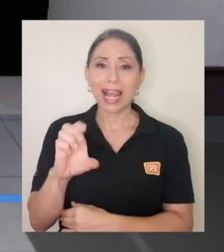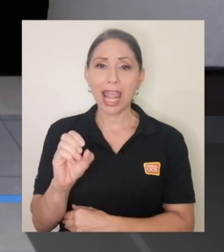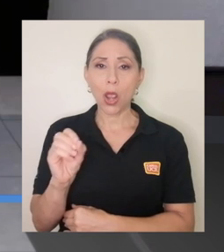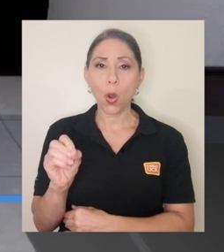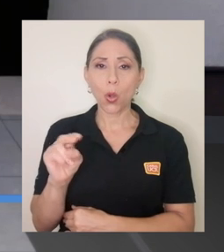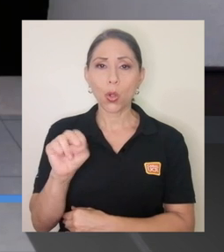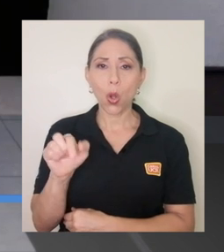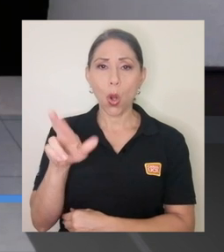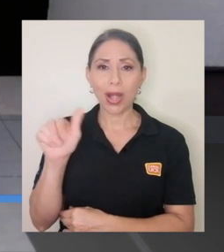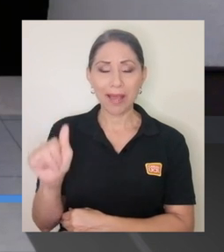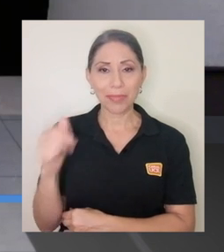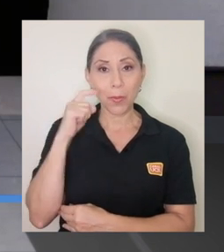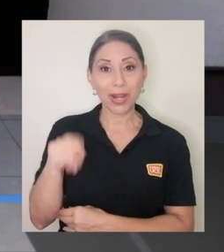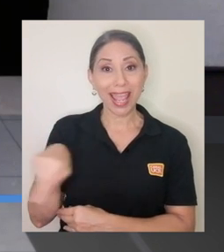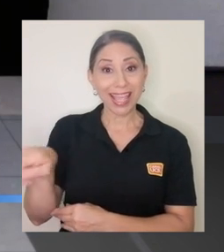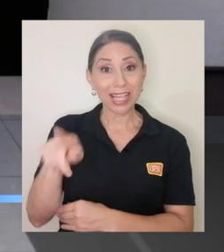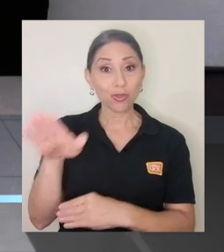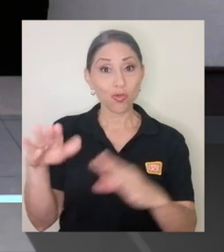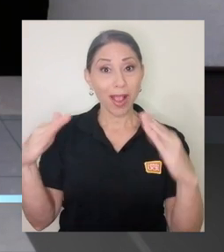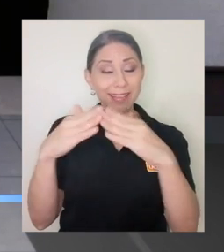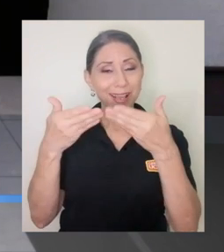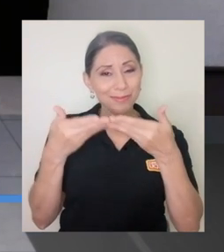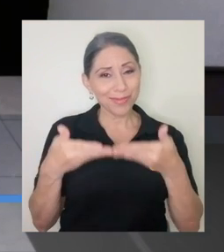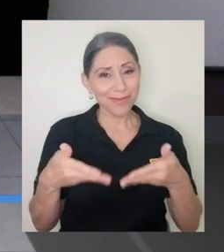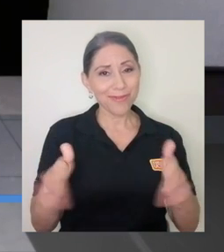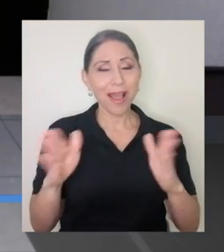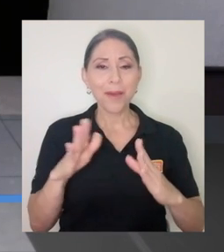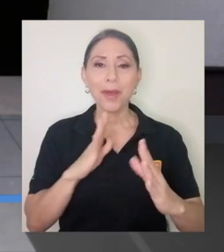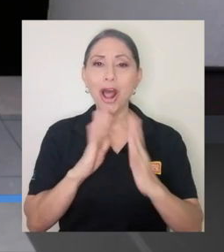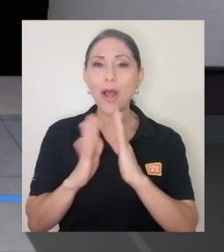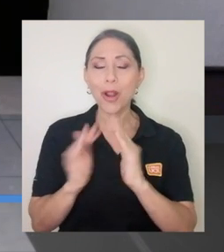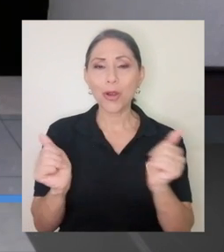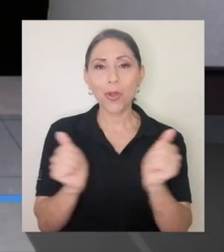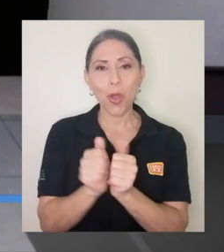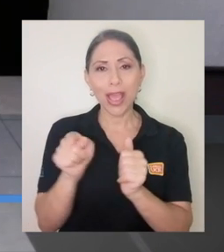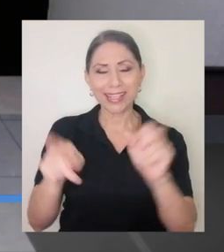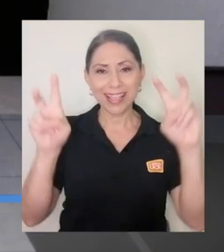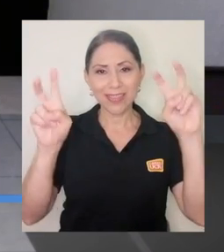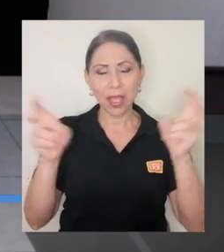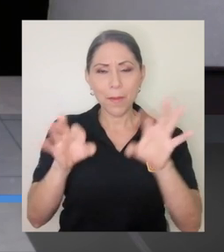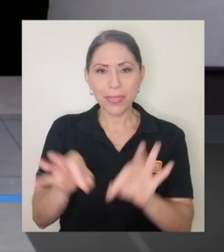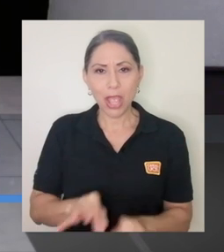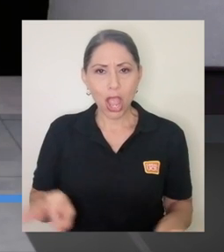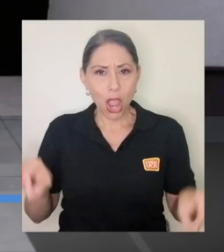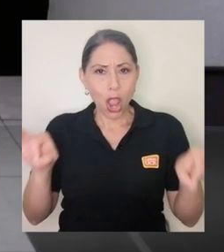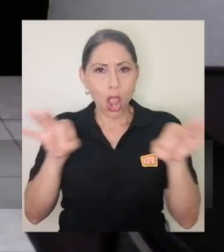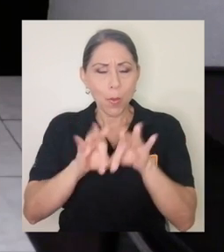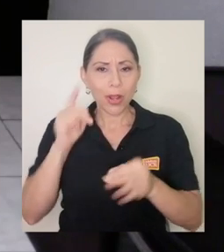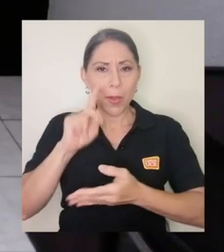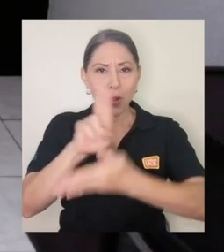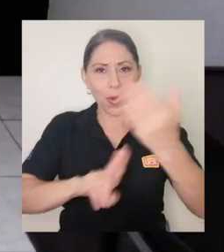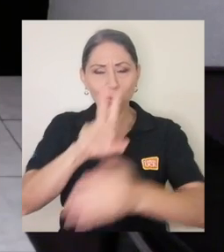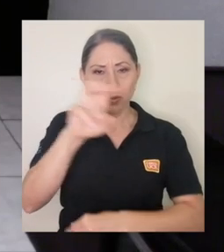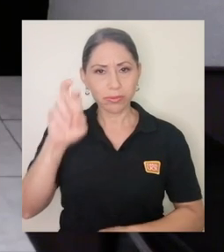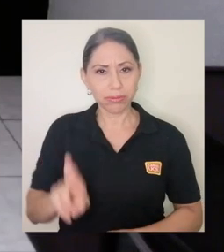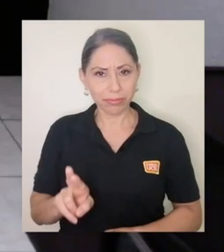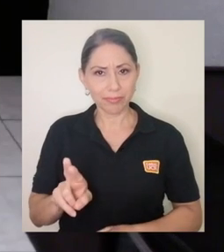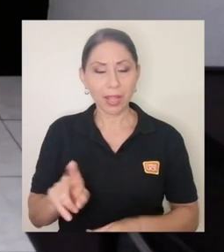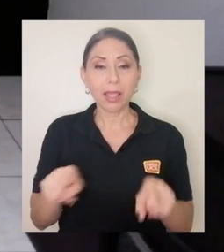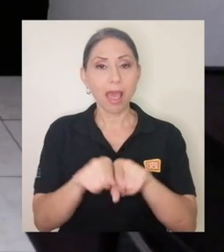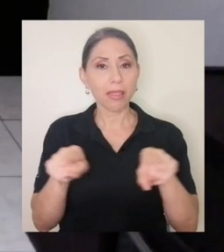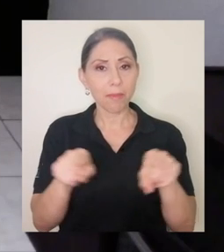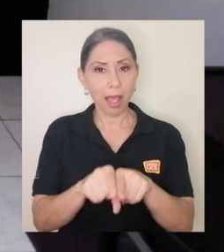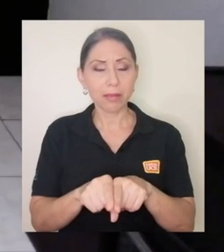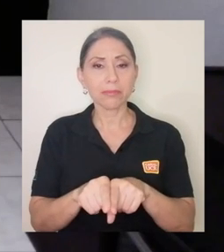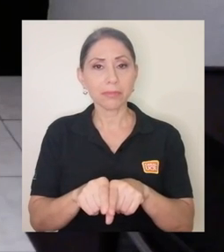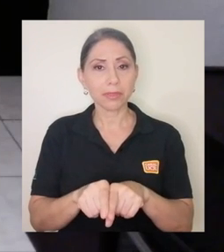por habernos abierto las puertas de su hogar para conversar acerca de este tema que es tan importante para la Universidad de Costa Rica, y